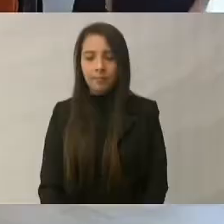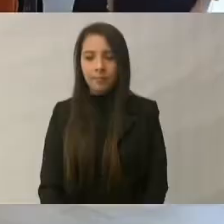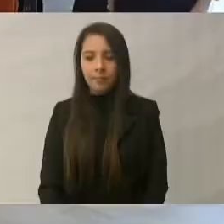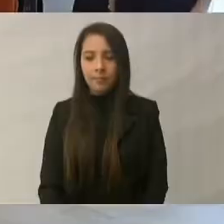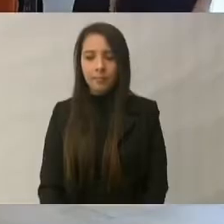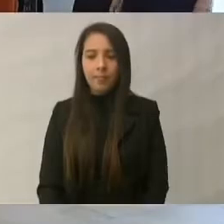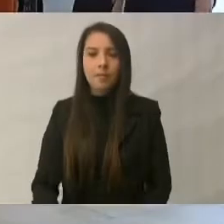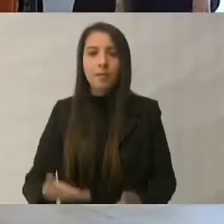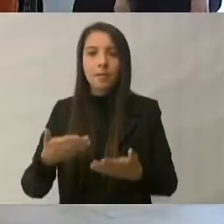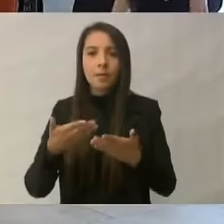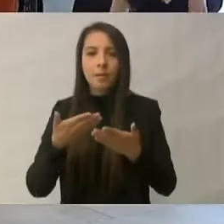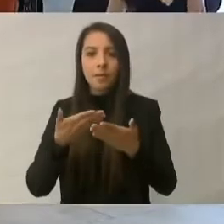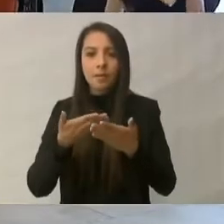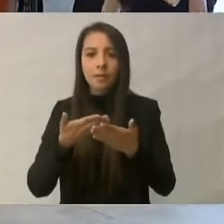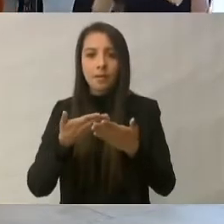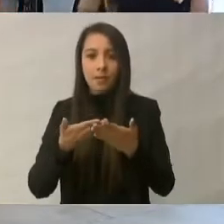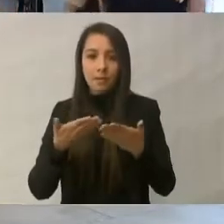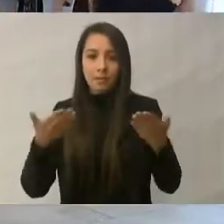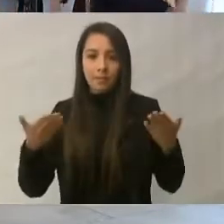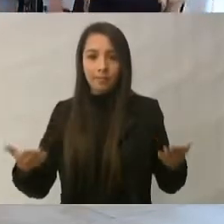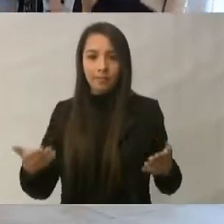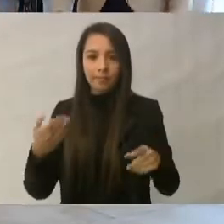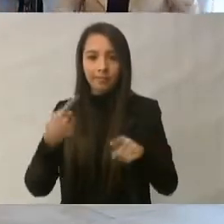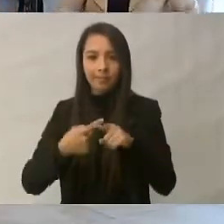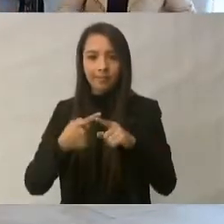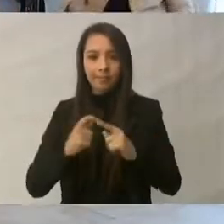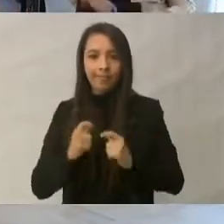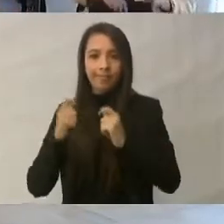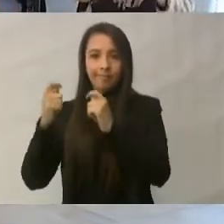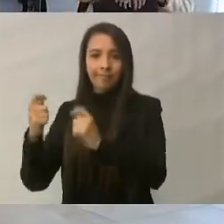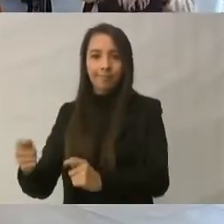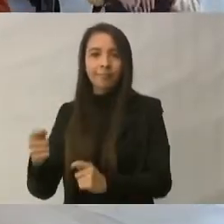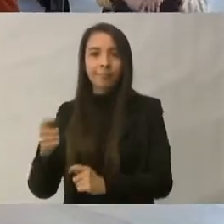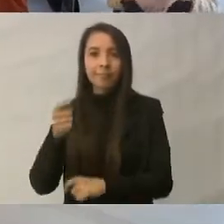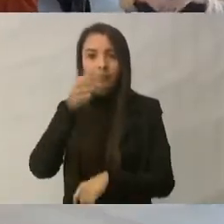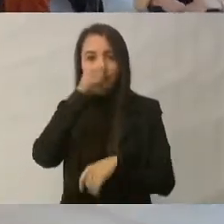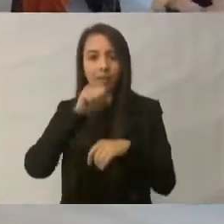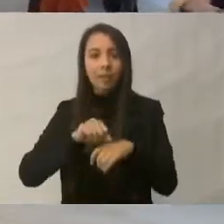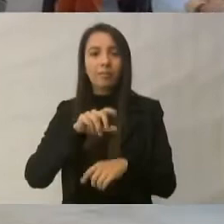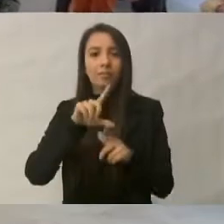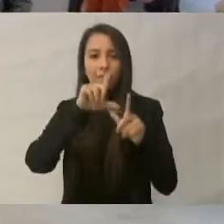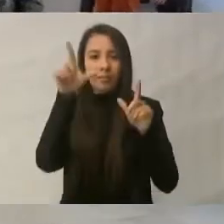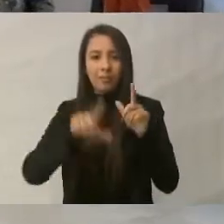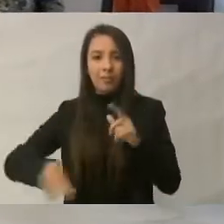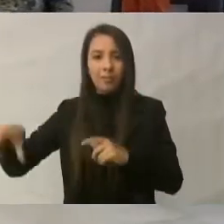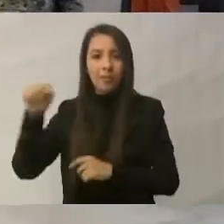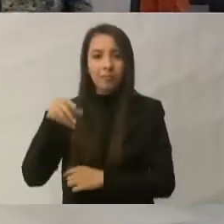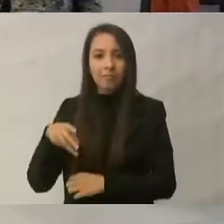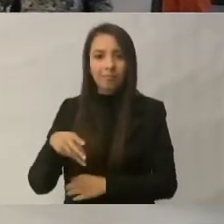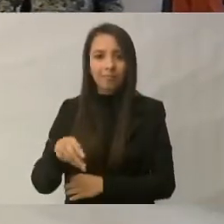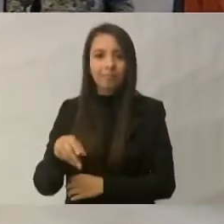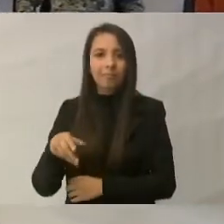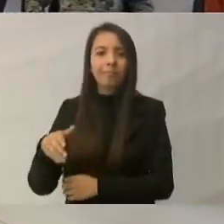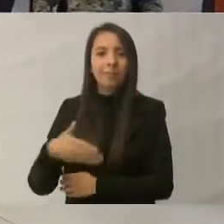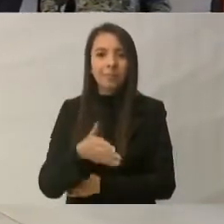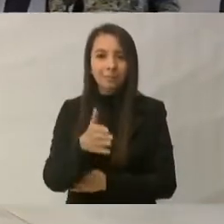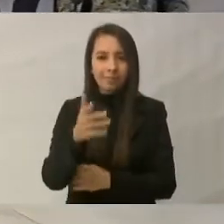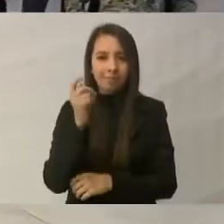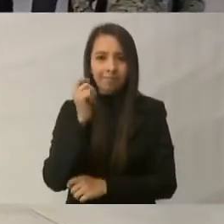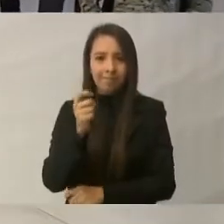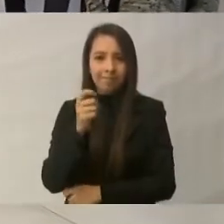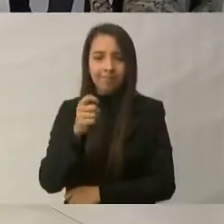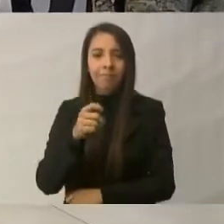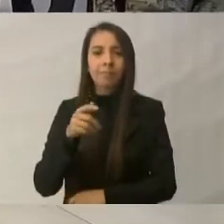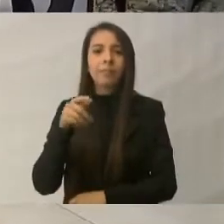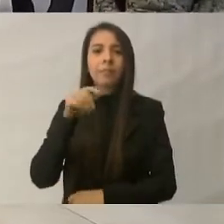Enseguida, hace uso de la palabra el Comisionado Nacional de Acuacultura y Pesca, Ingeniero Raúl de Jesús Elena Zangulo.